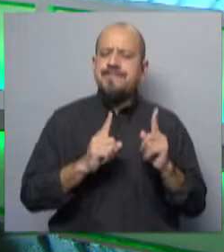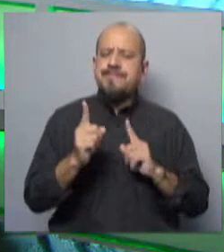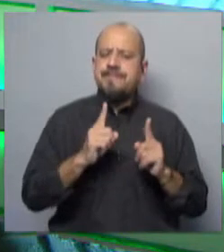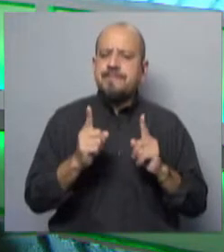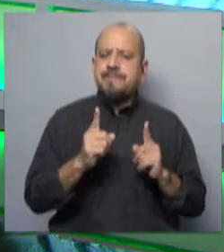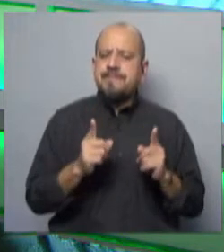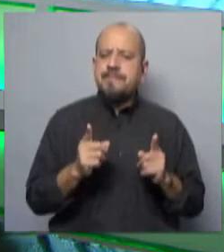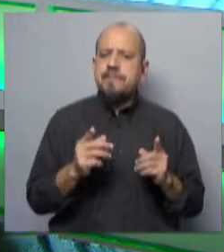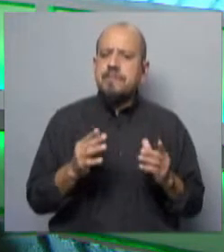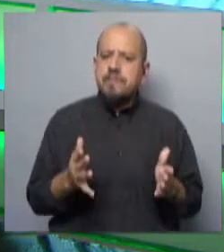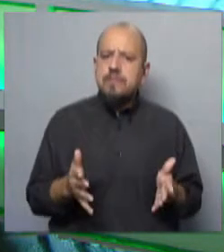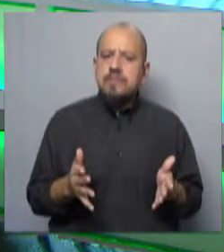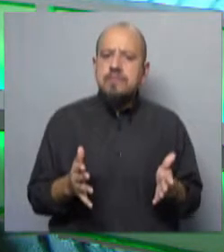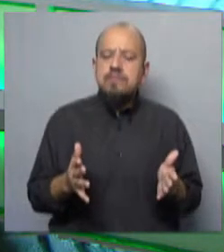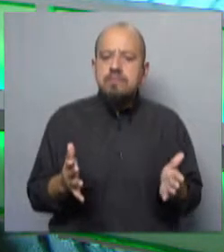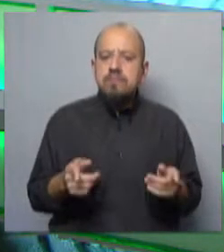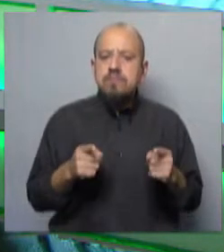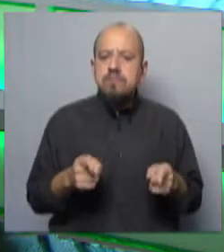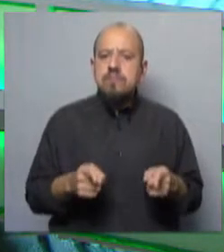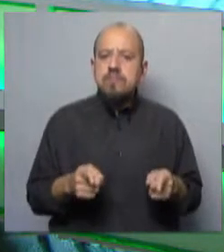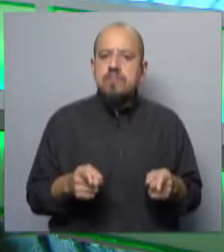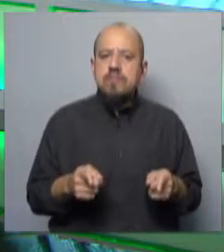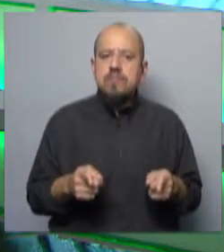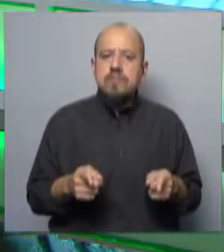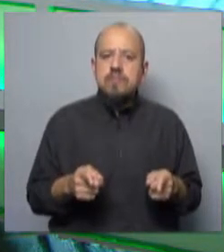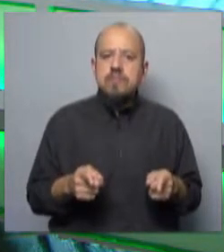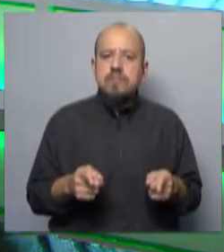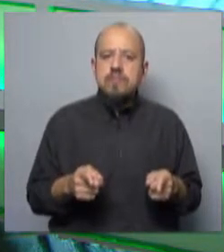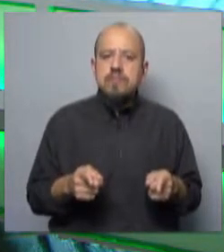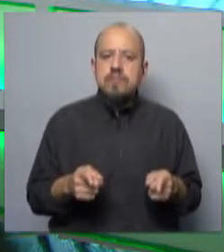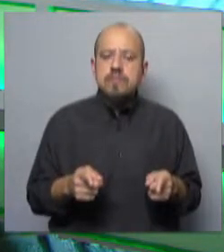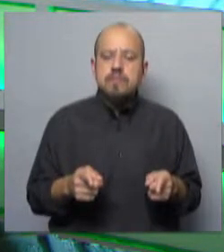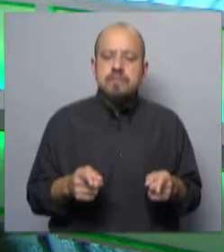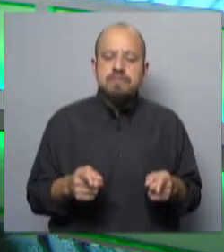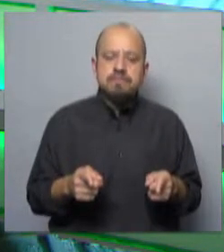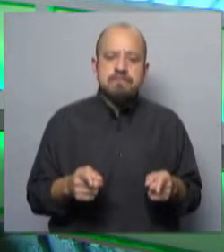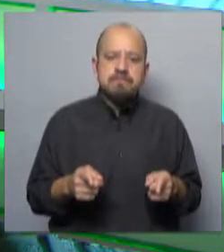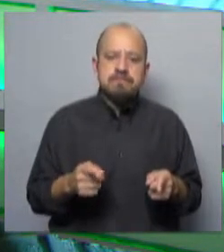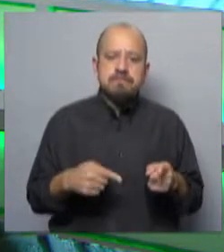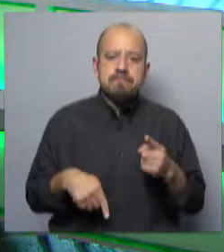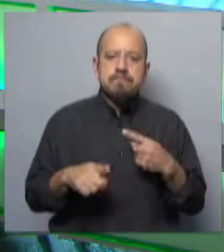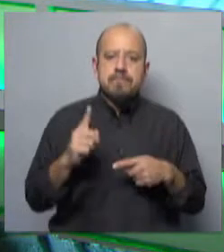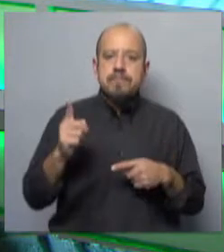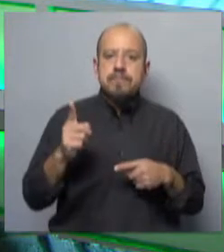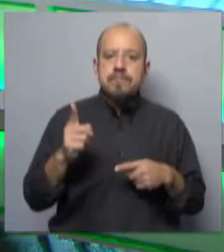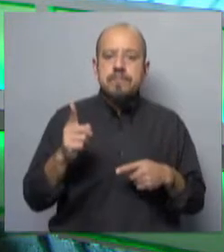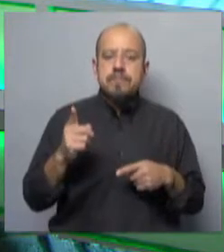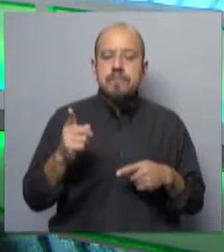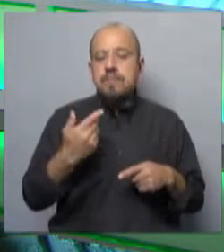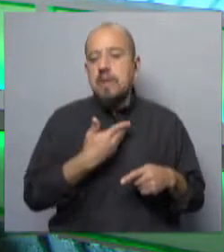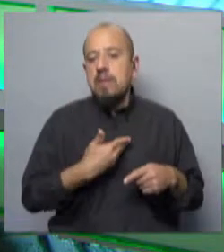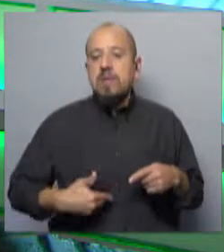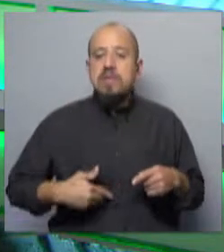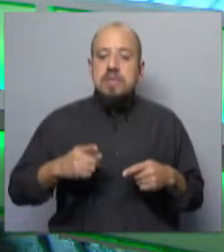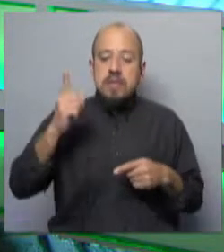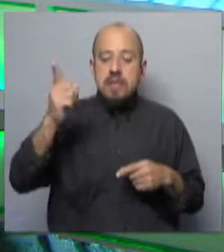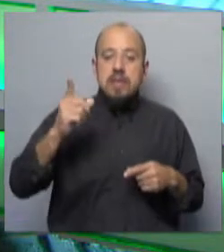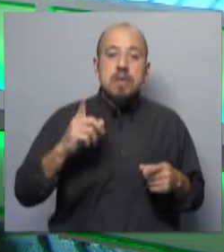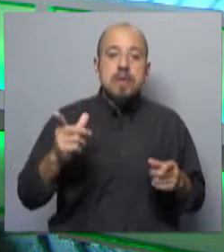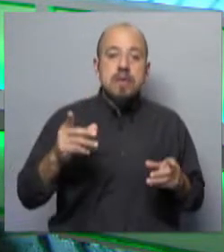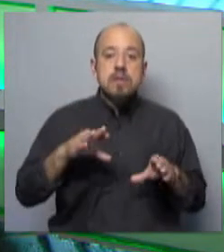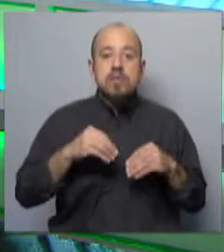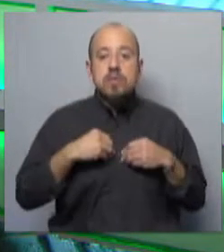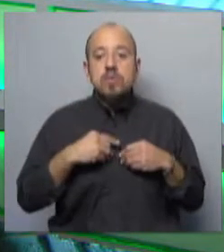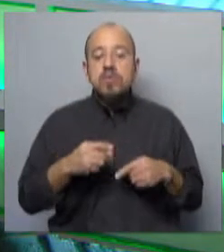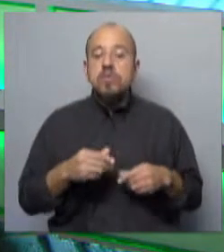señales o por lo menos que este tipo de recepción de las demandas por parte de la presidencia están